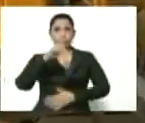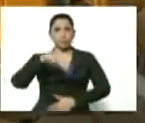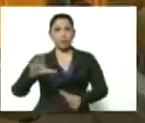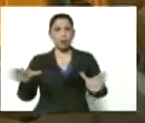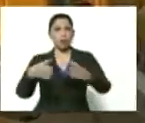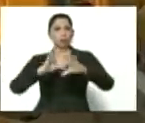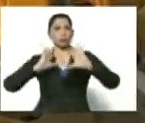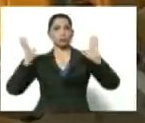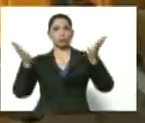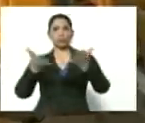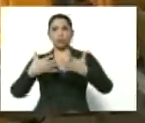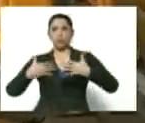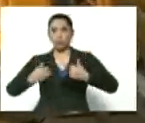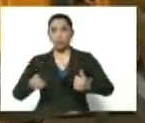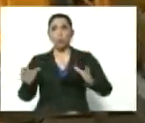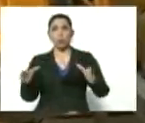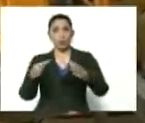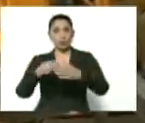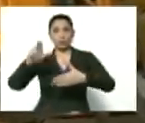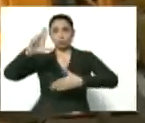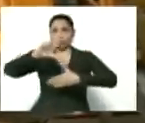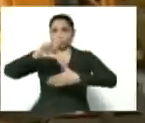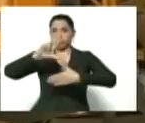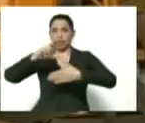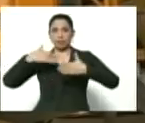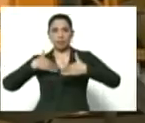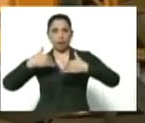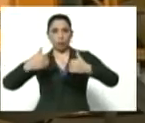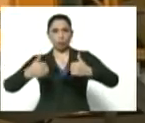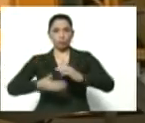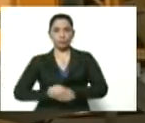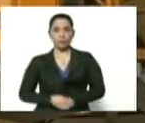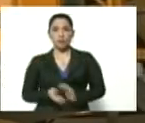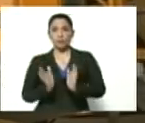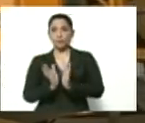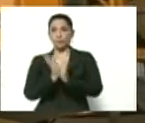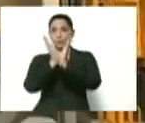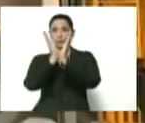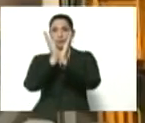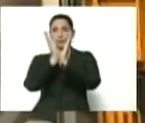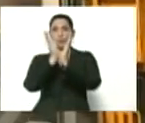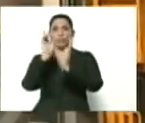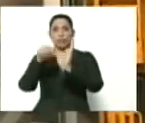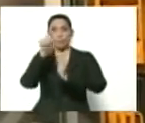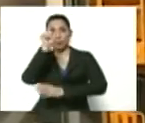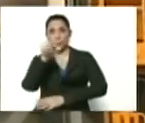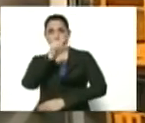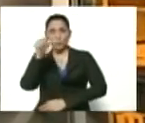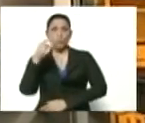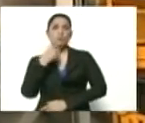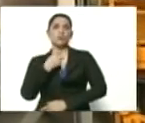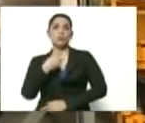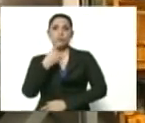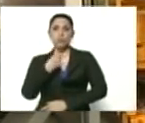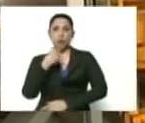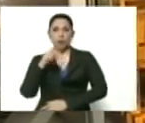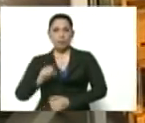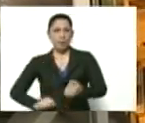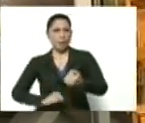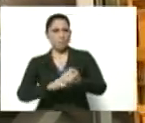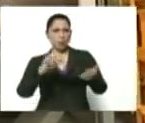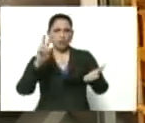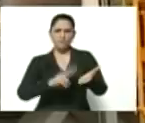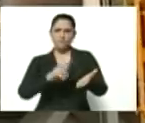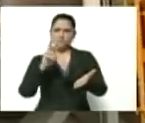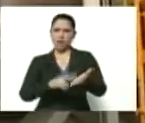Mundial de la Salud. De la Organización Panamericana de la Salud. De la UNICEF. De la Cruz Roja. El apoyo verdadero.